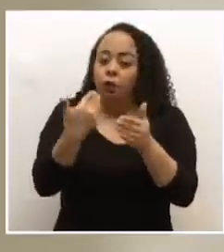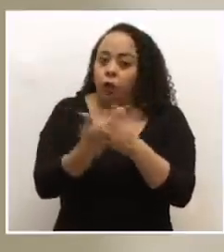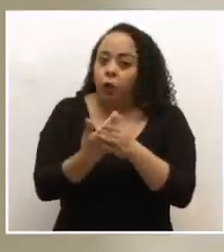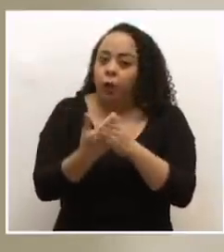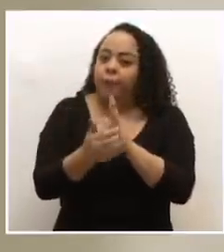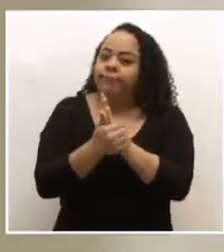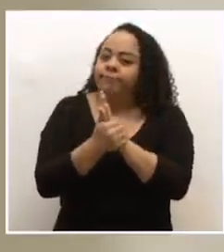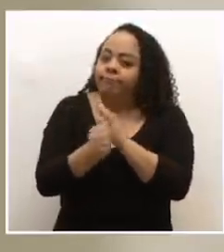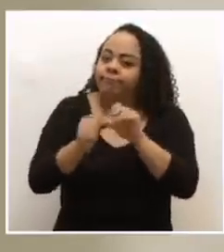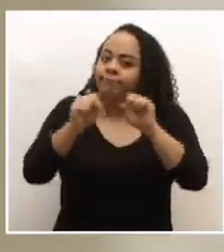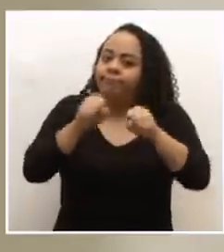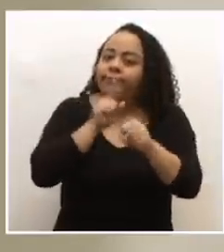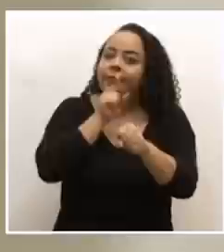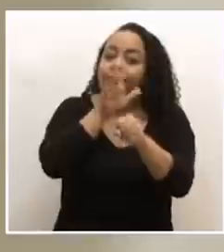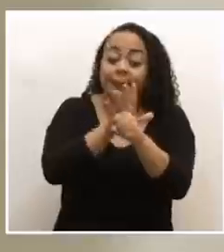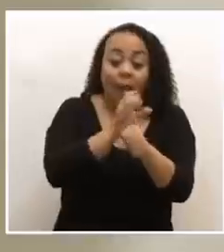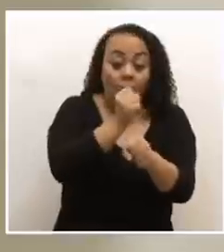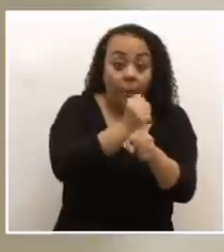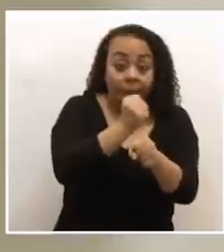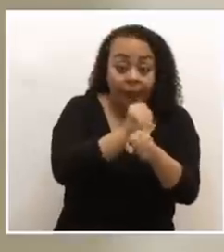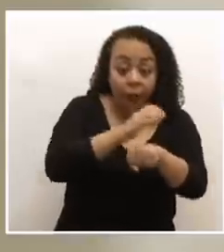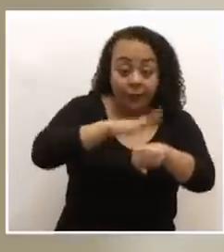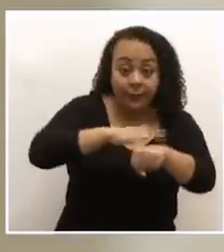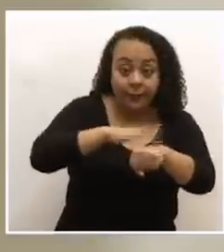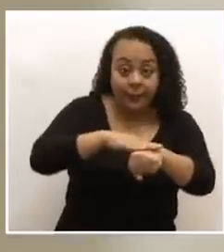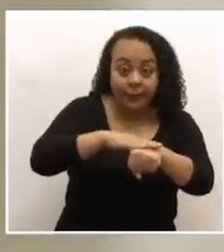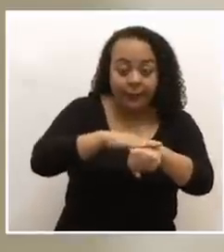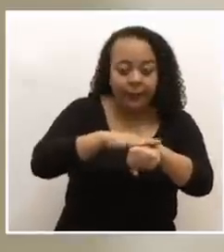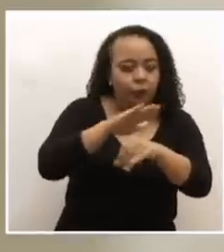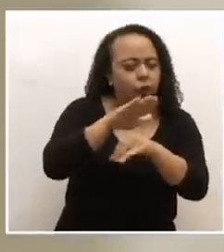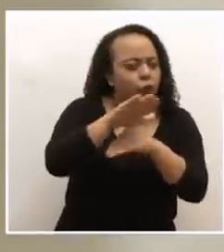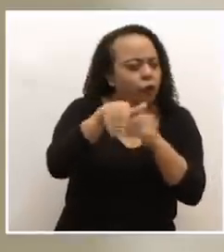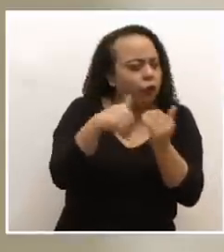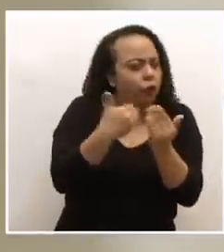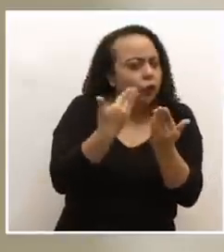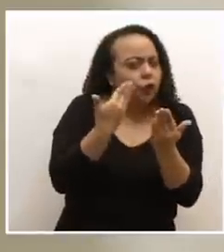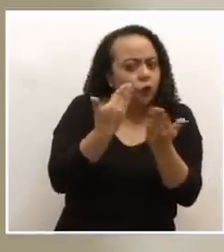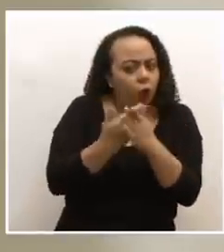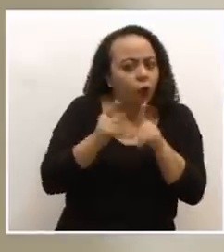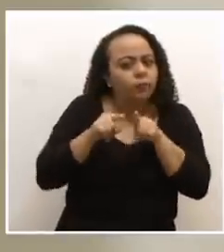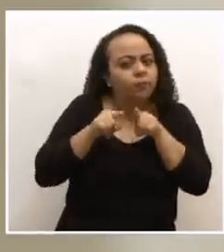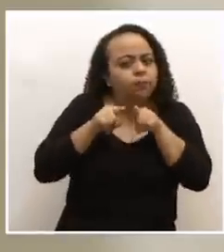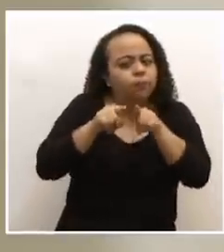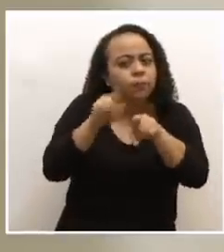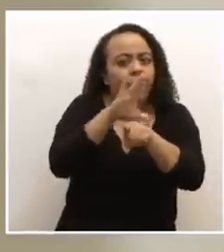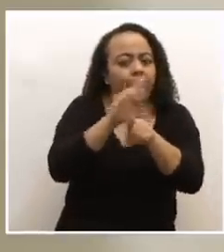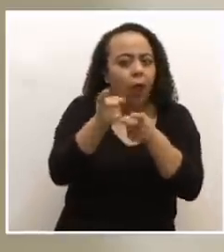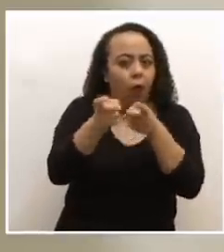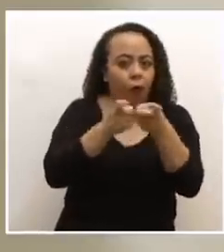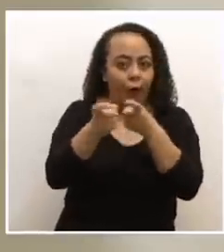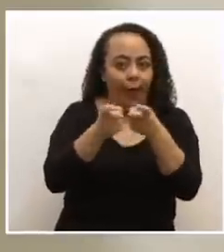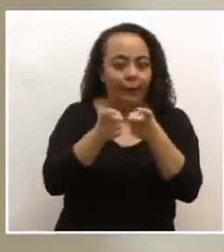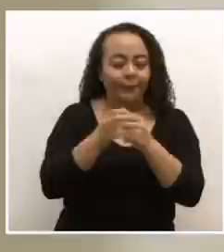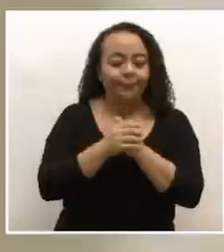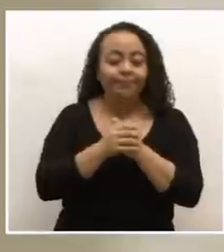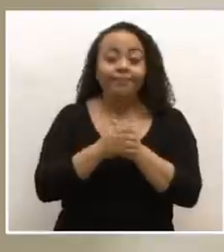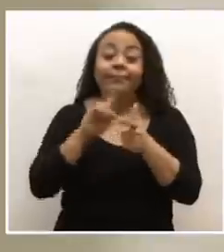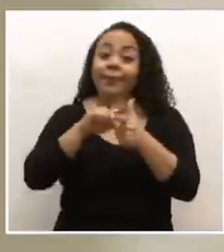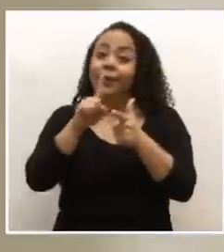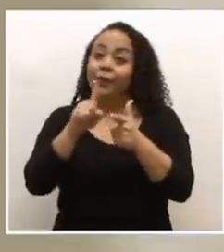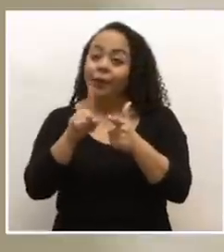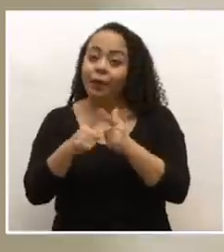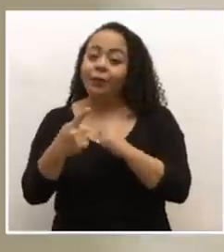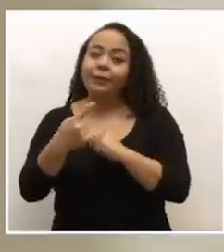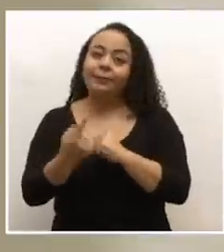de garantizar que la operación que se va a permitir sea totalmente trazable y controlada. Así que, en medio de esto,